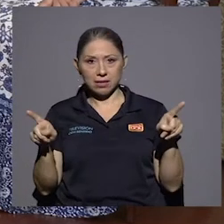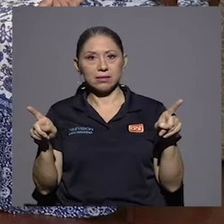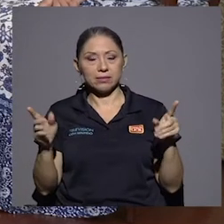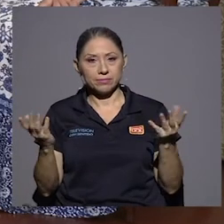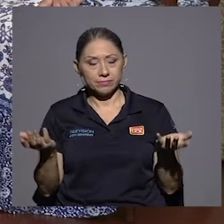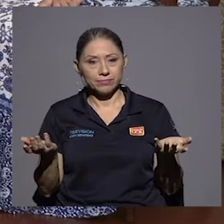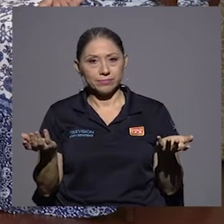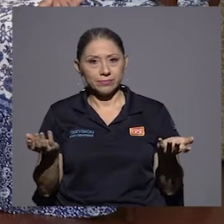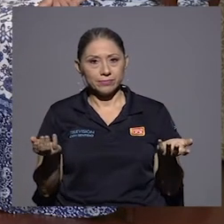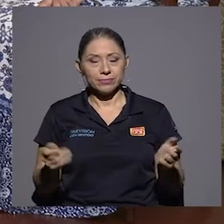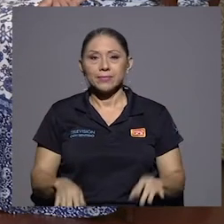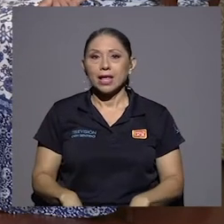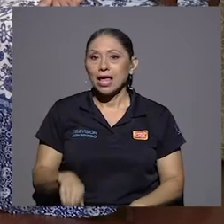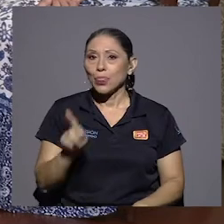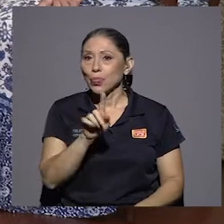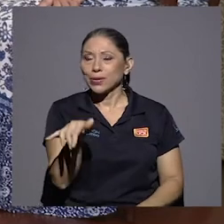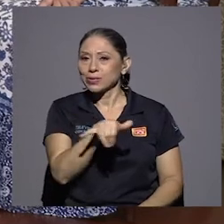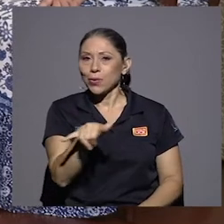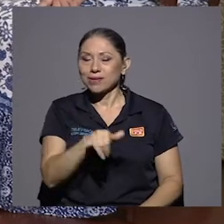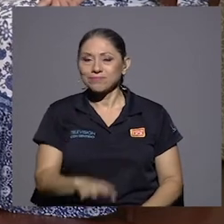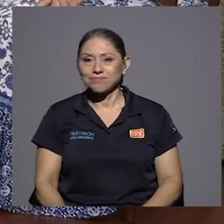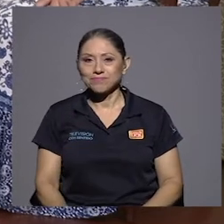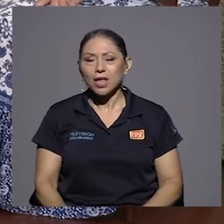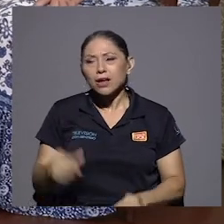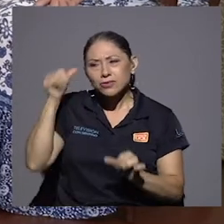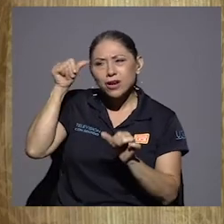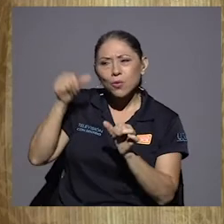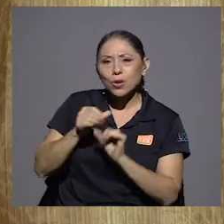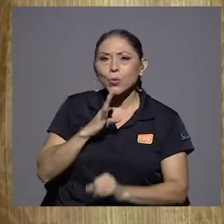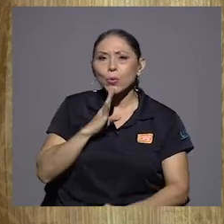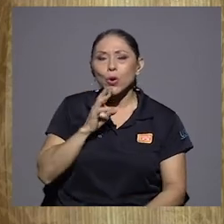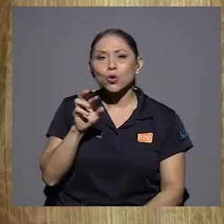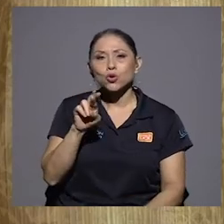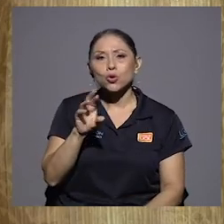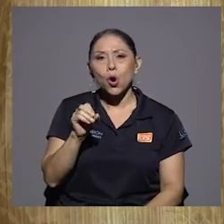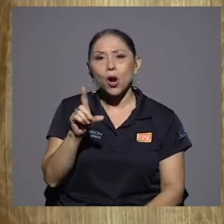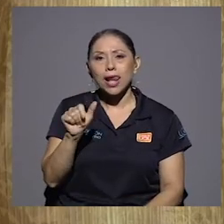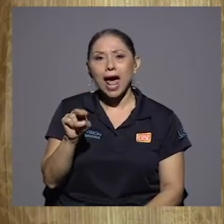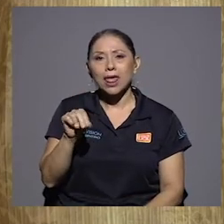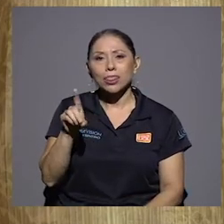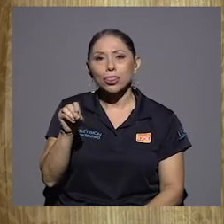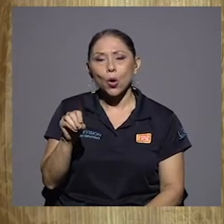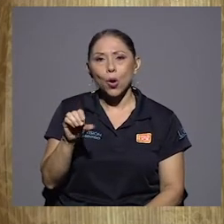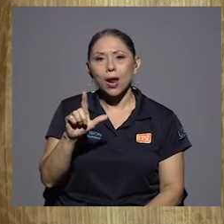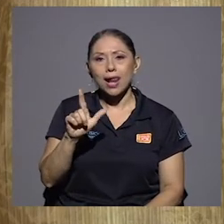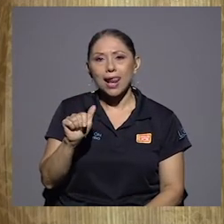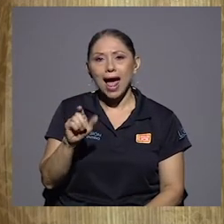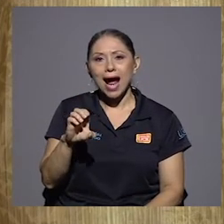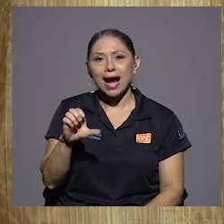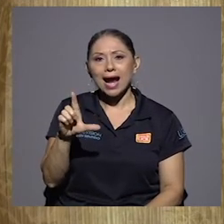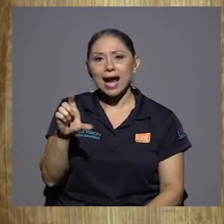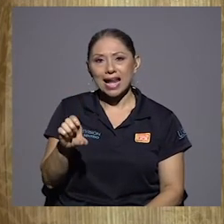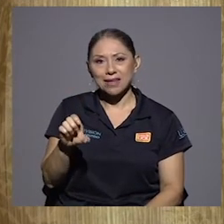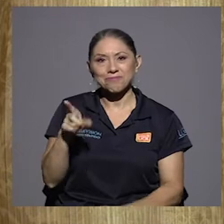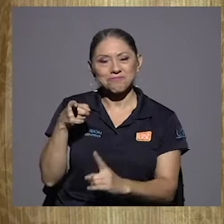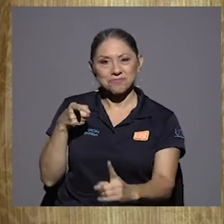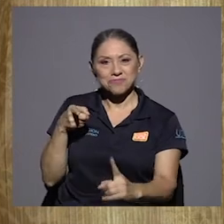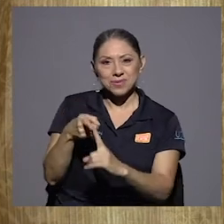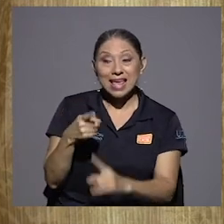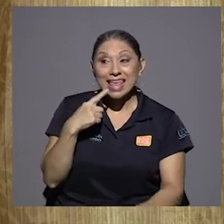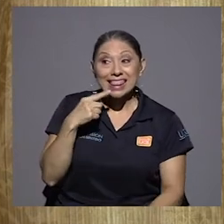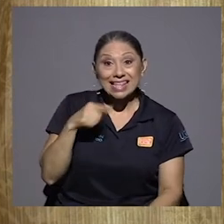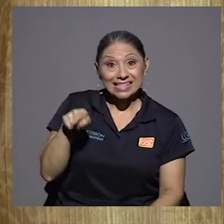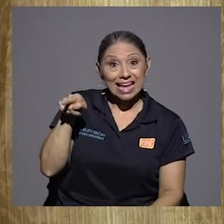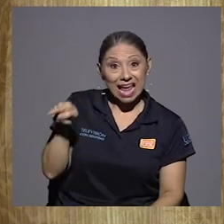eso no es igual. Recuerdo las palabras de Rolando Laclé en esa línea. Dice Rolando Laclé que él venía